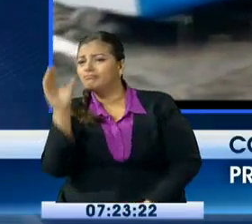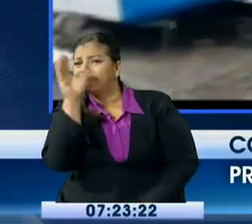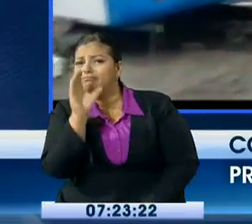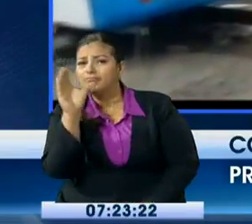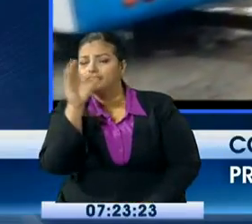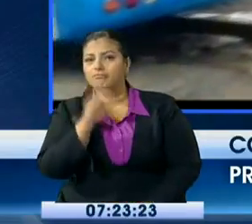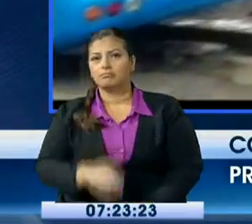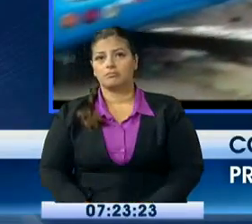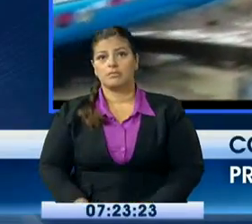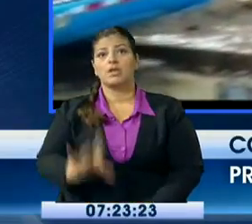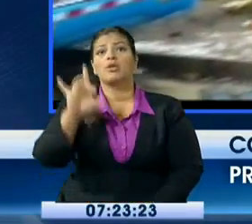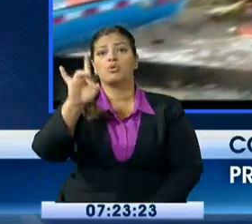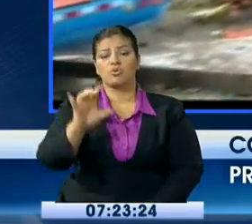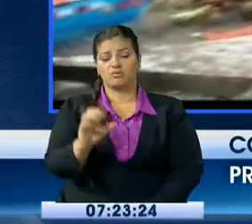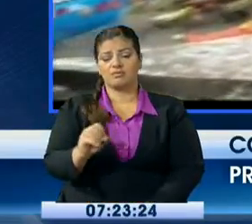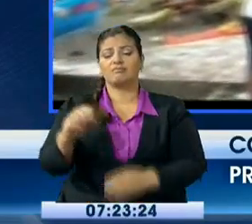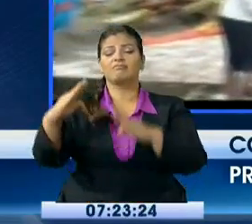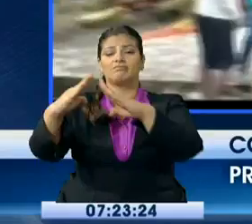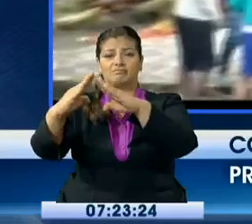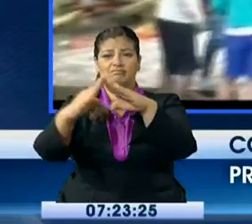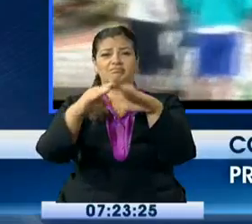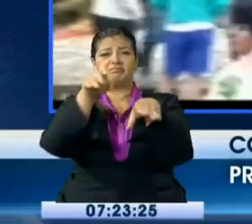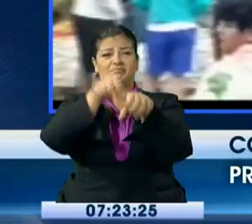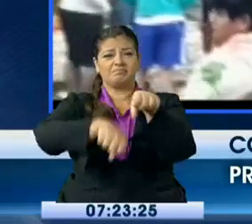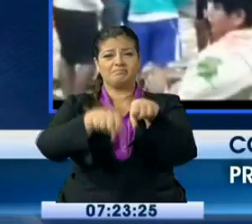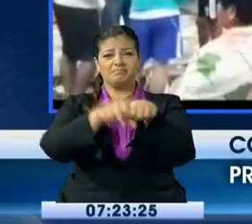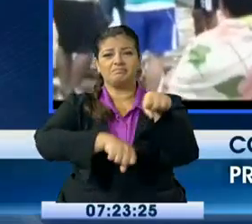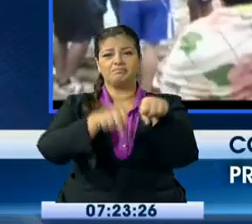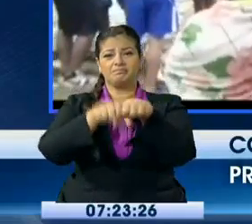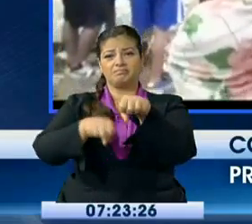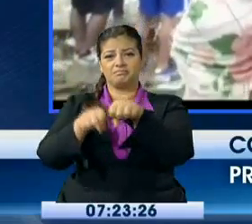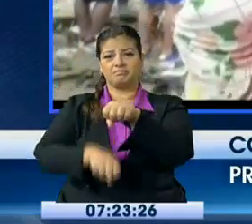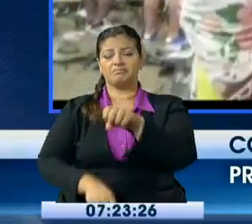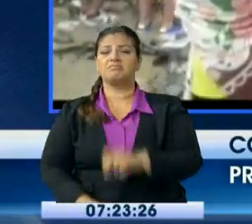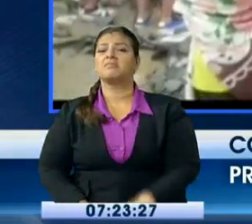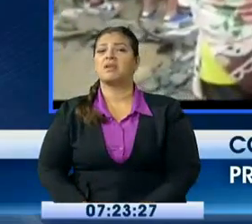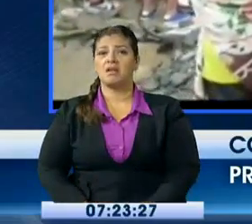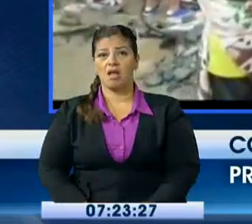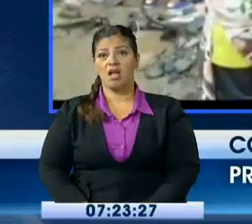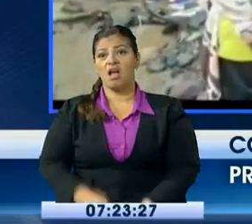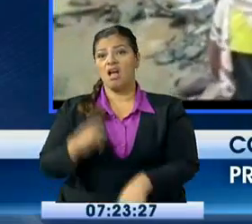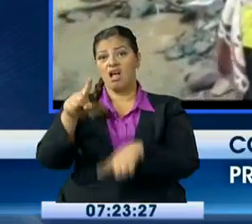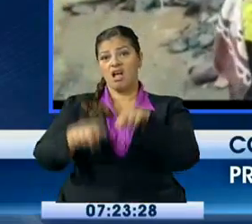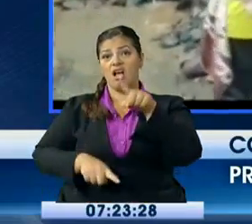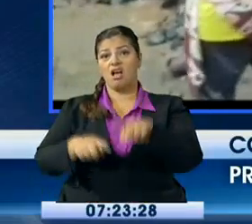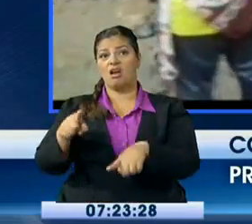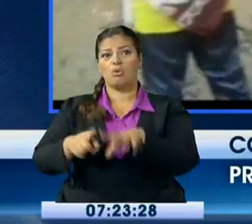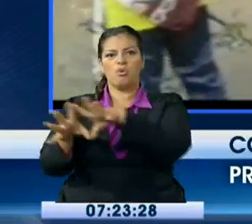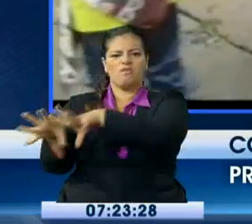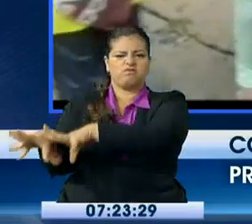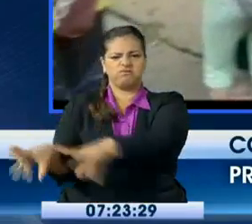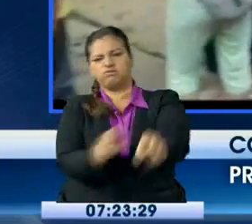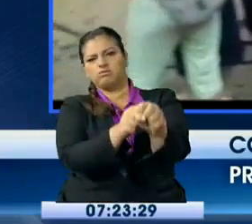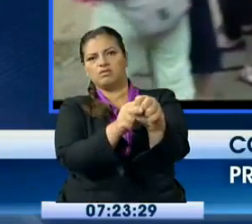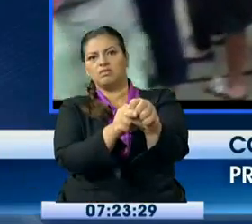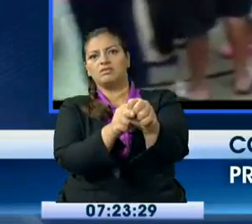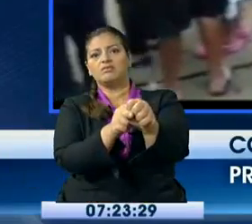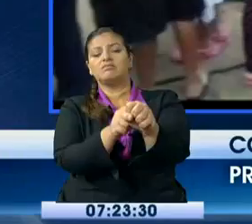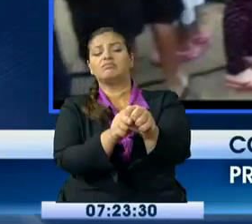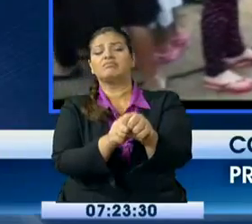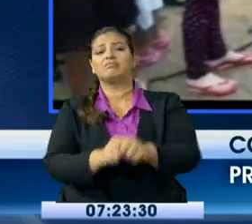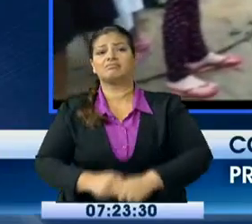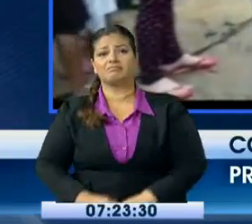Más de 80 casas están afectadas y algunas casas prácticamente desaparecieron, se fueron con el río.